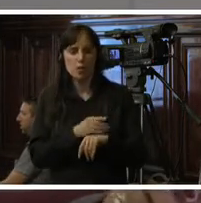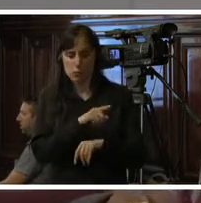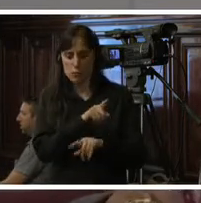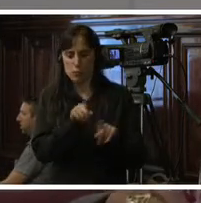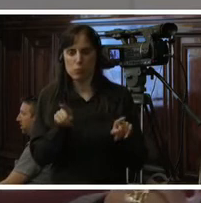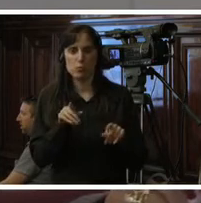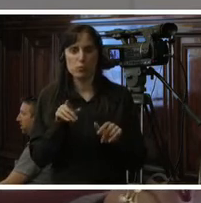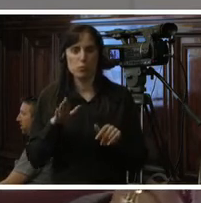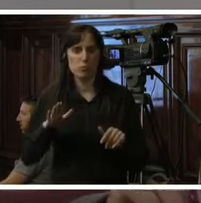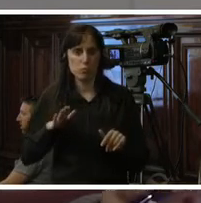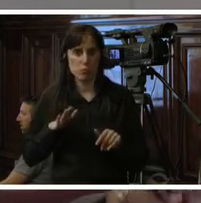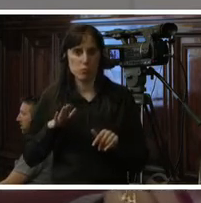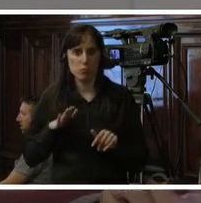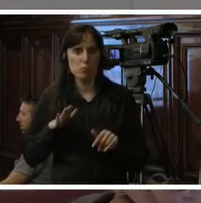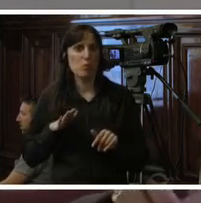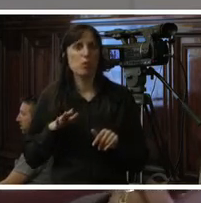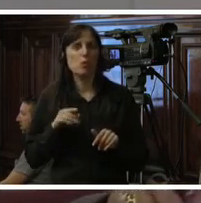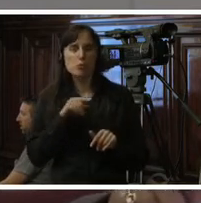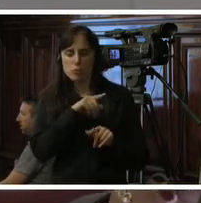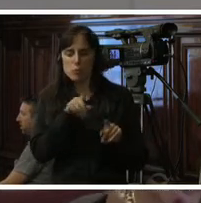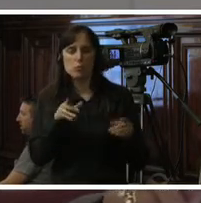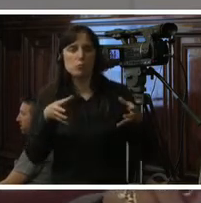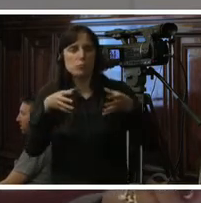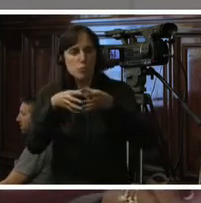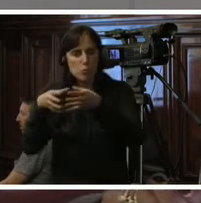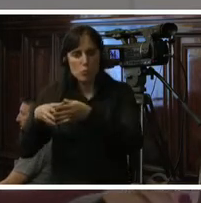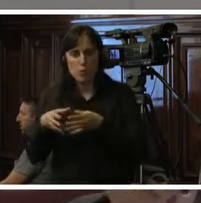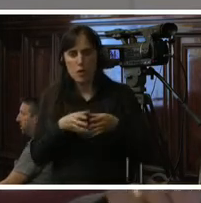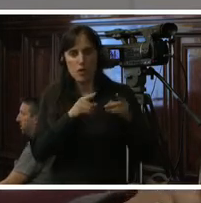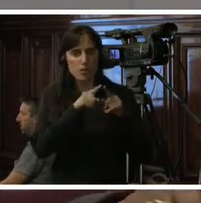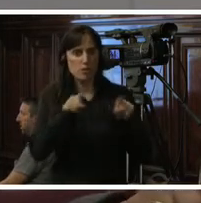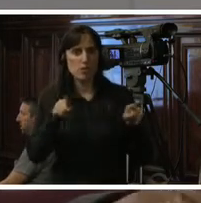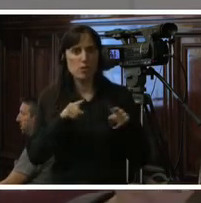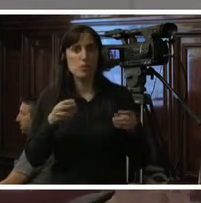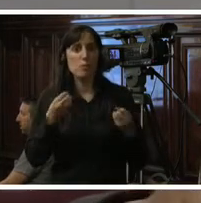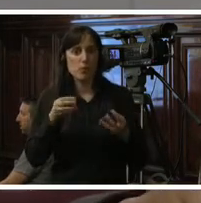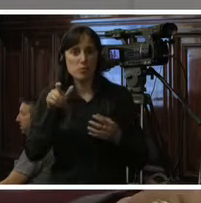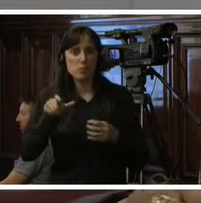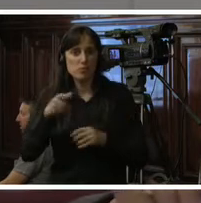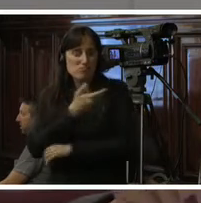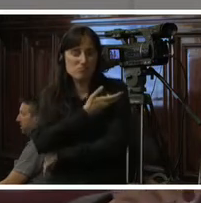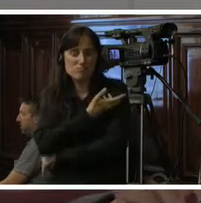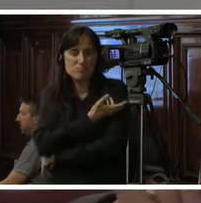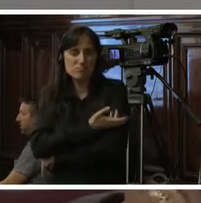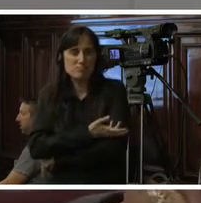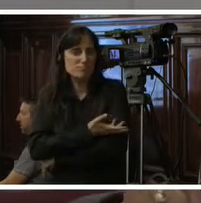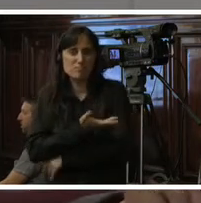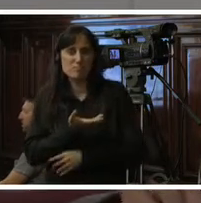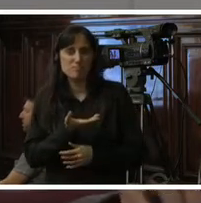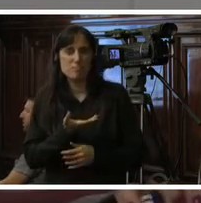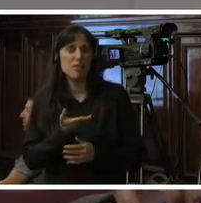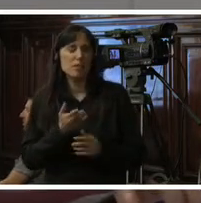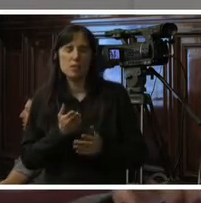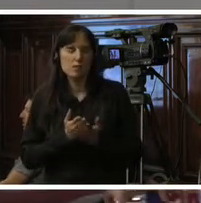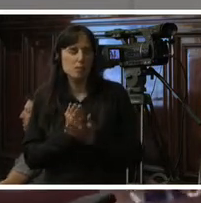ellas sobre estas comunidades porque los más vulnerables son los que siempre les